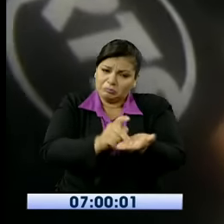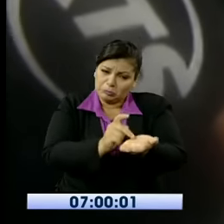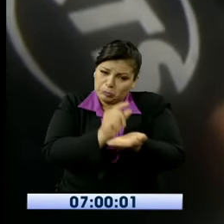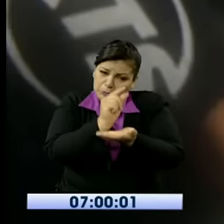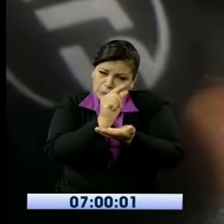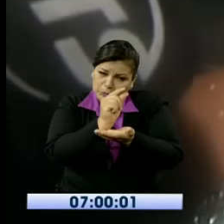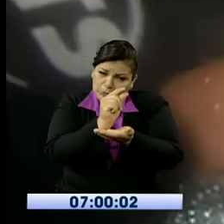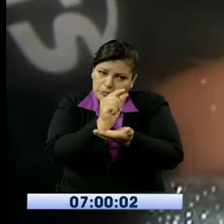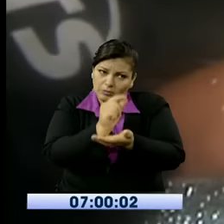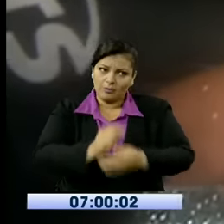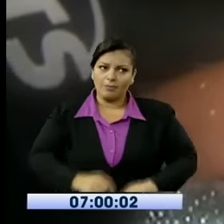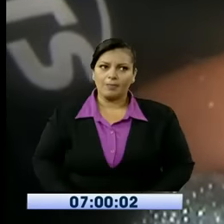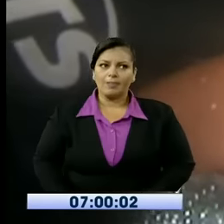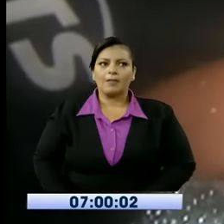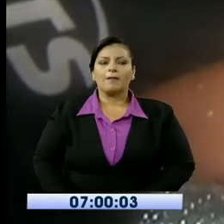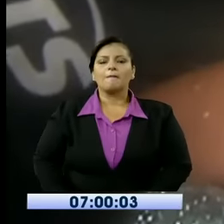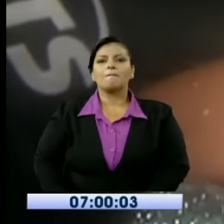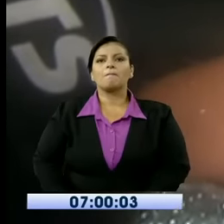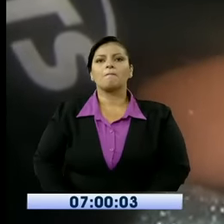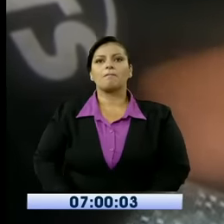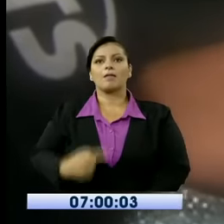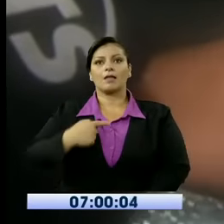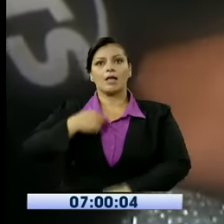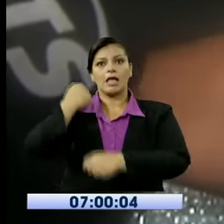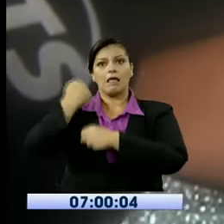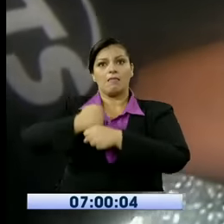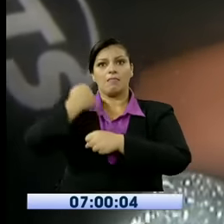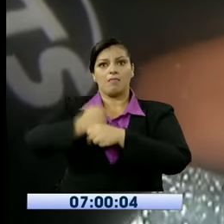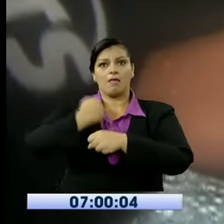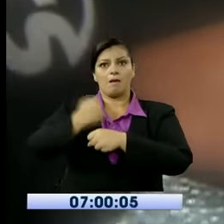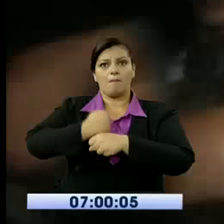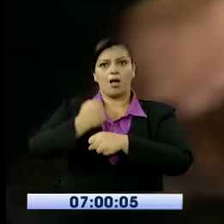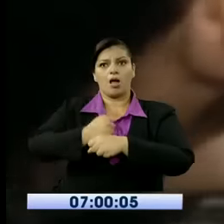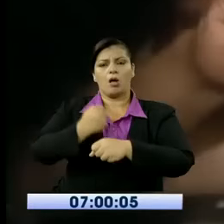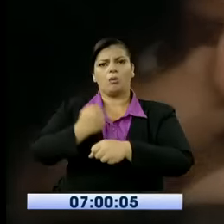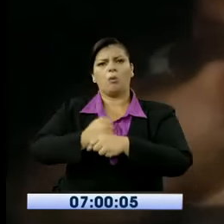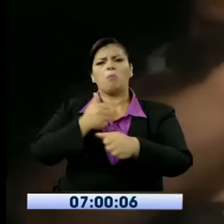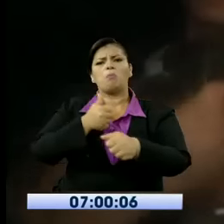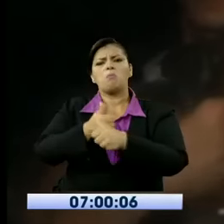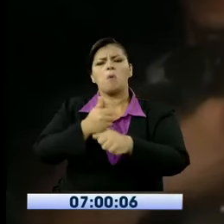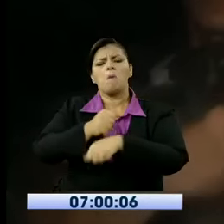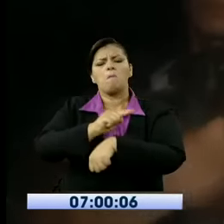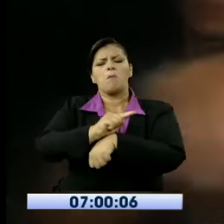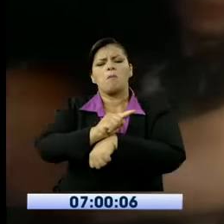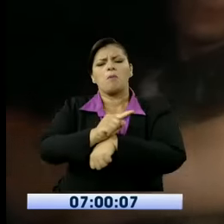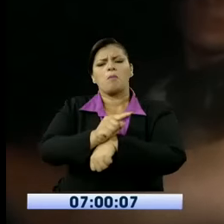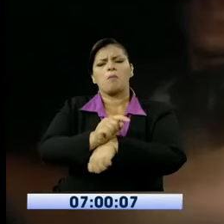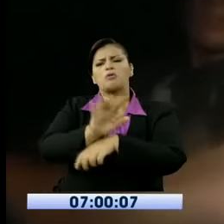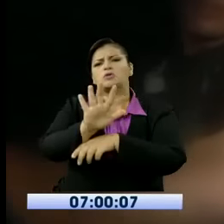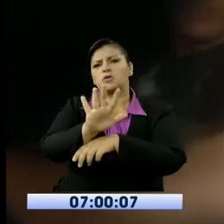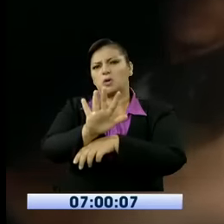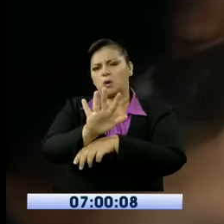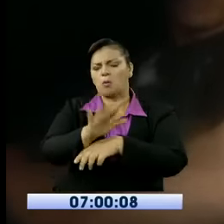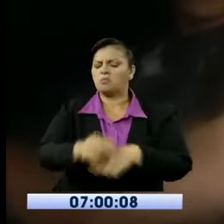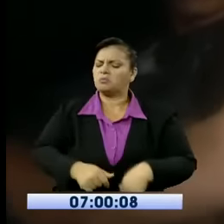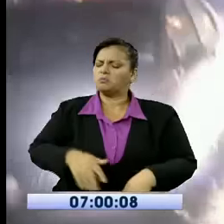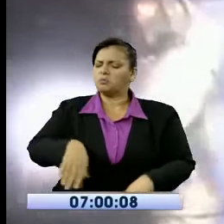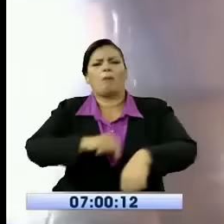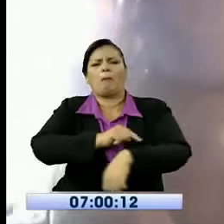empresa donde yo trabajo, pero estoy llevando más de cuarenta minutos aquí allá metido. Hora, hora y media. Hora y media.